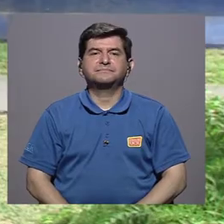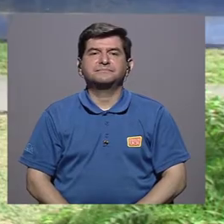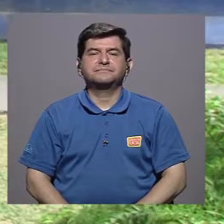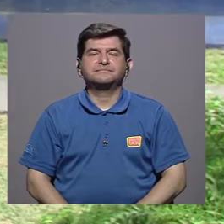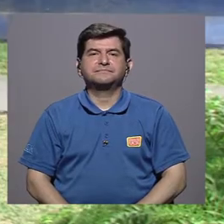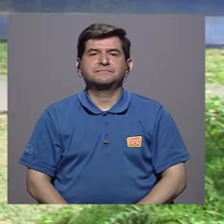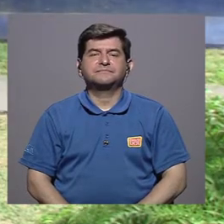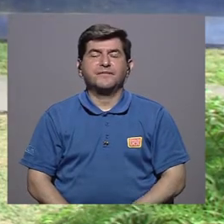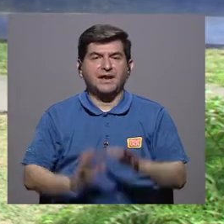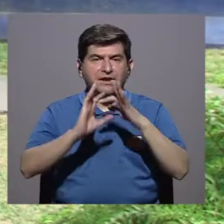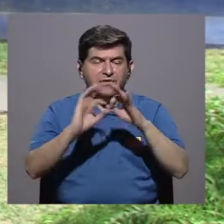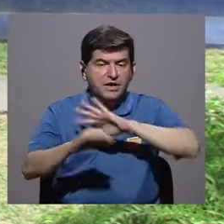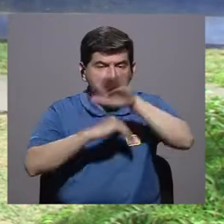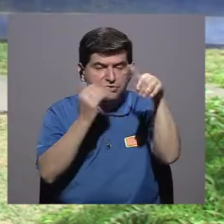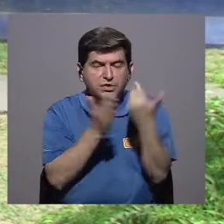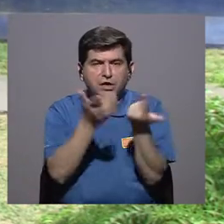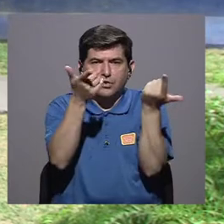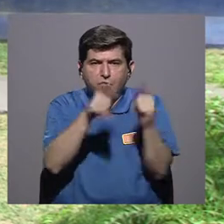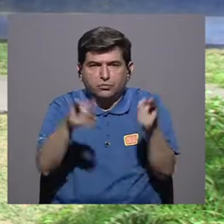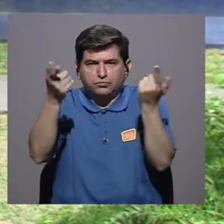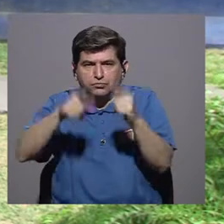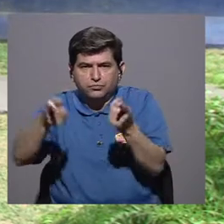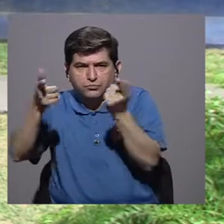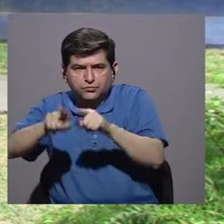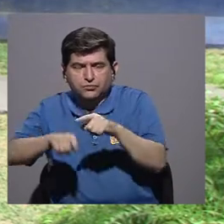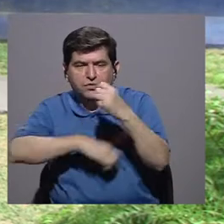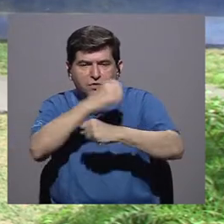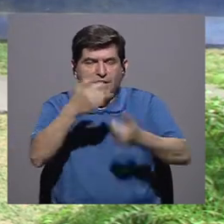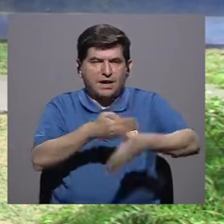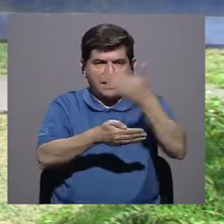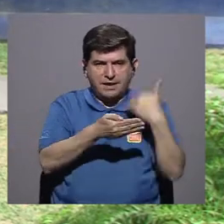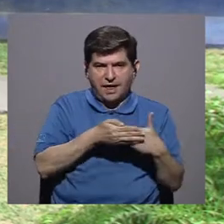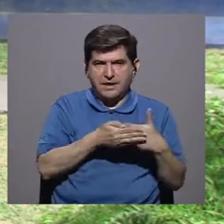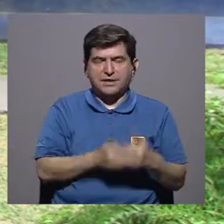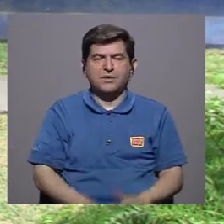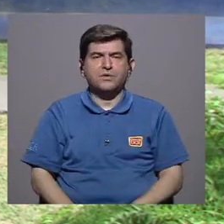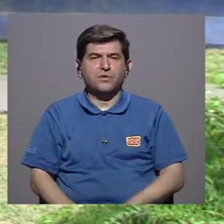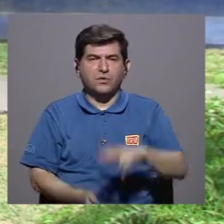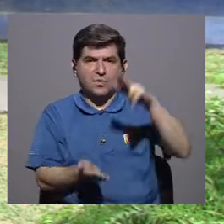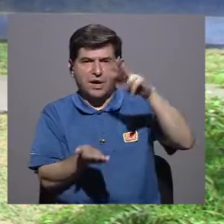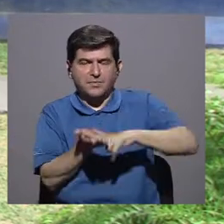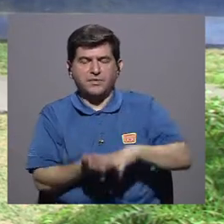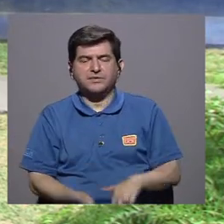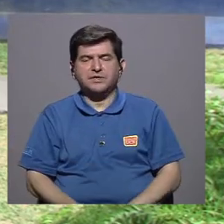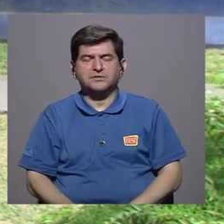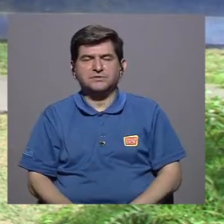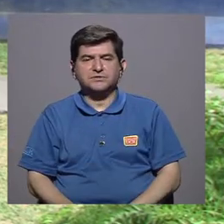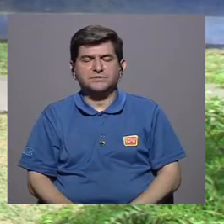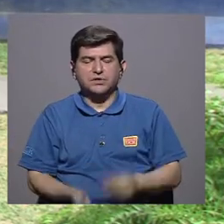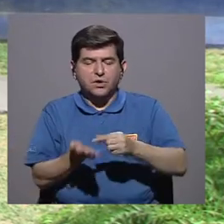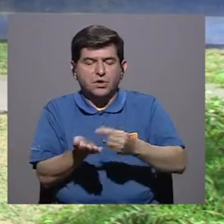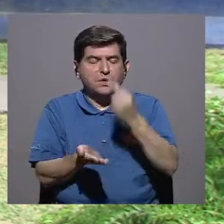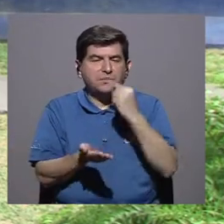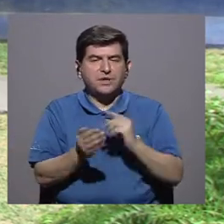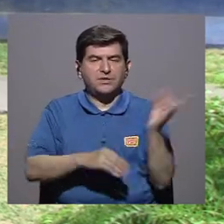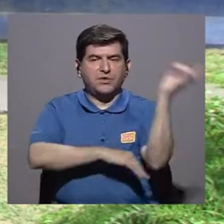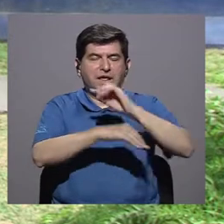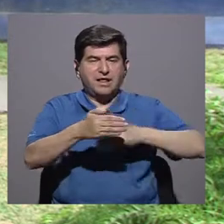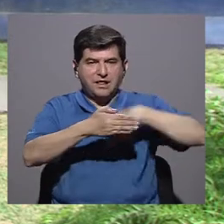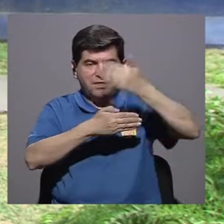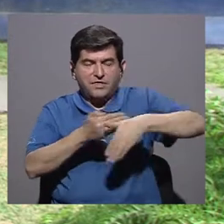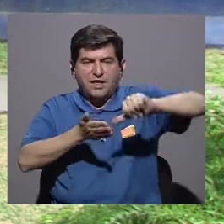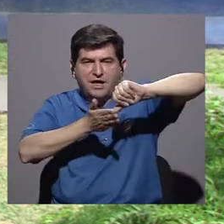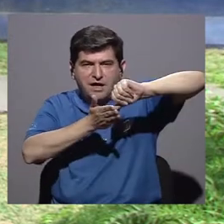Con respecto a todo lo que estaba sucediendo, el año pasado, la aprobación de la píldora del día después en el país, se quiso